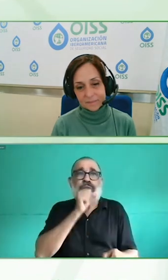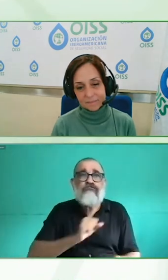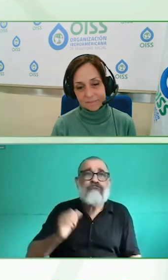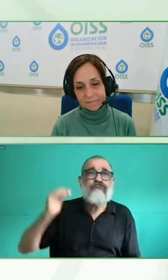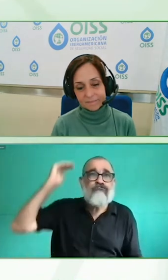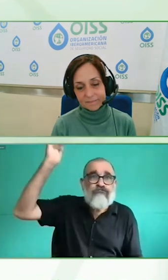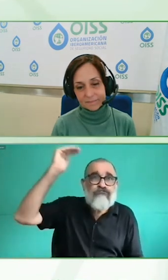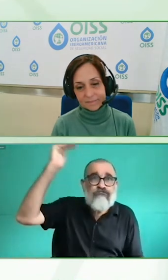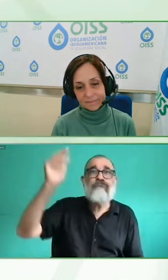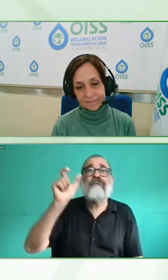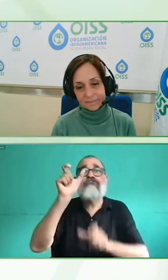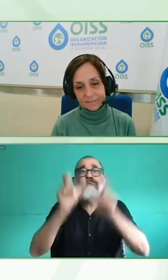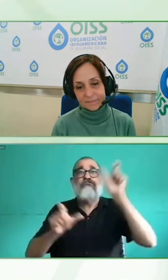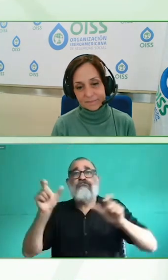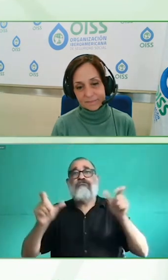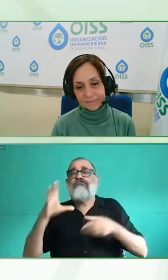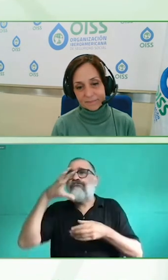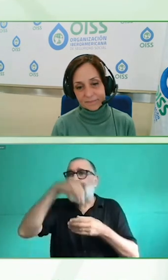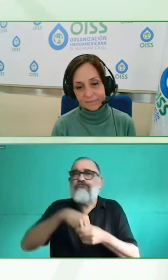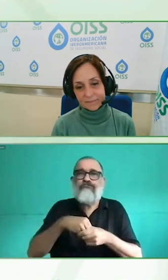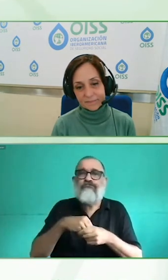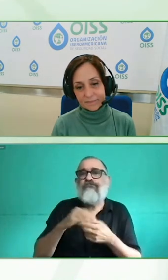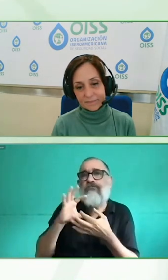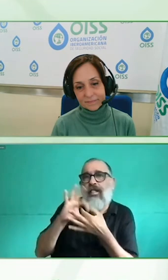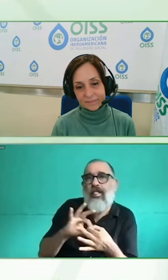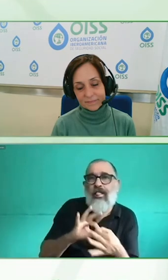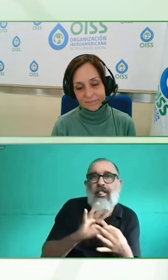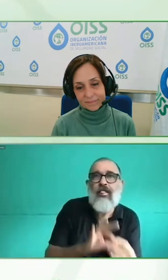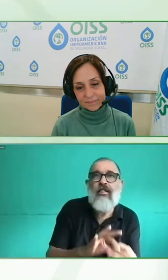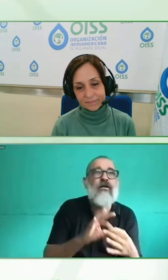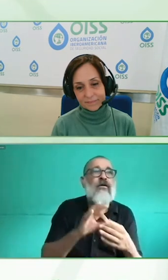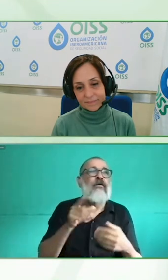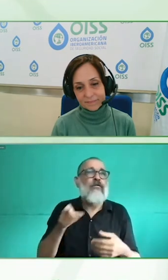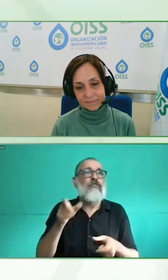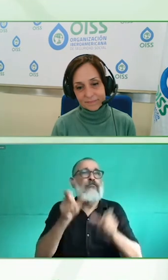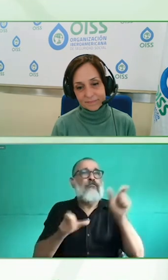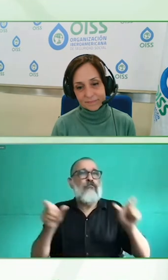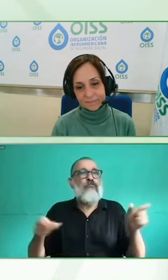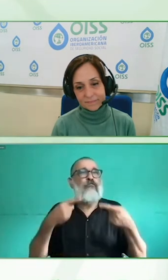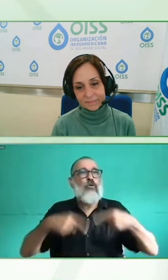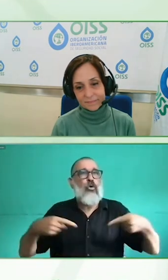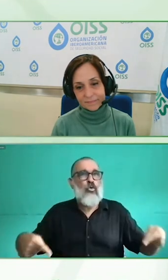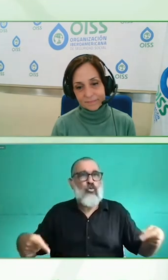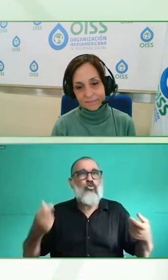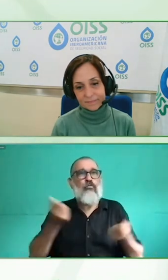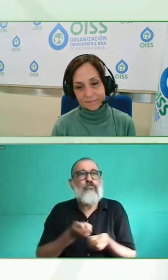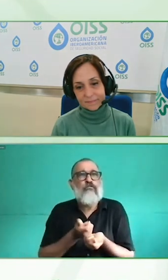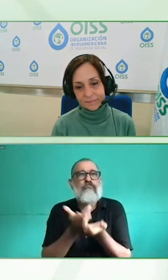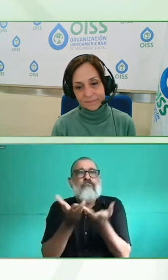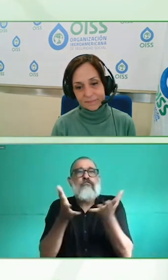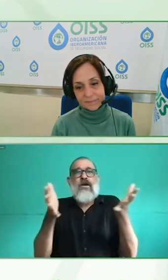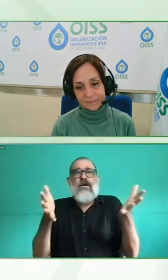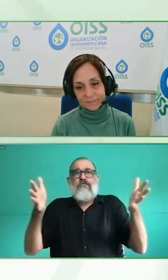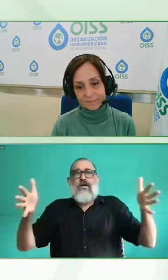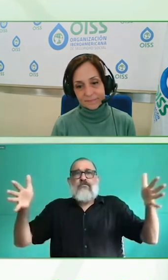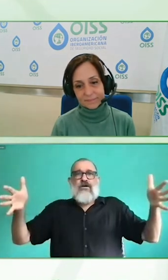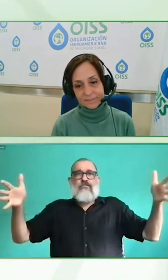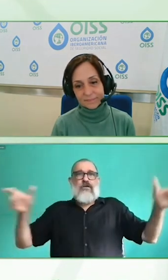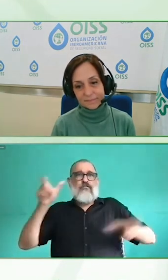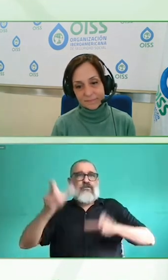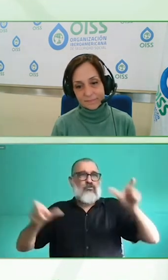diferencias entre los países y cómo se proyecta esto en dos, tres, cinco años en el trabajo del BitLab?